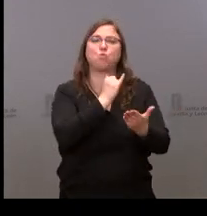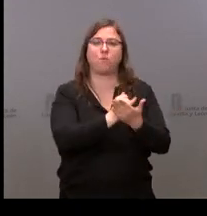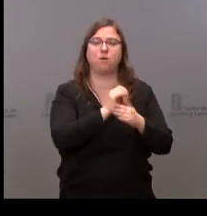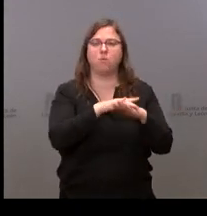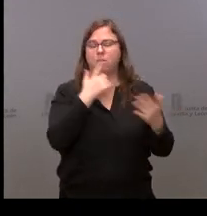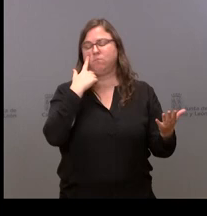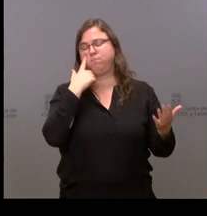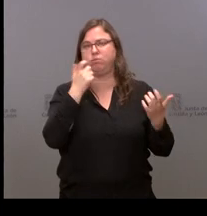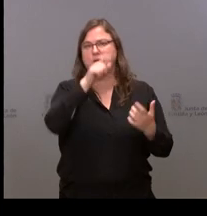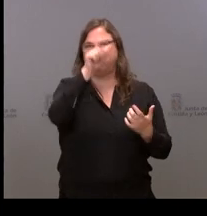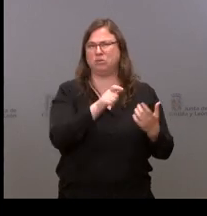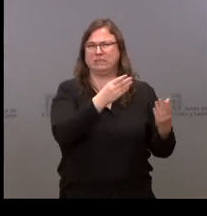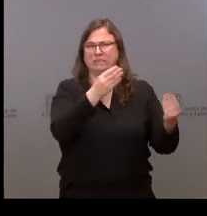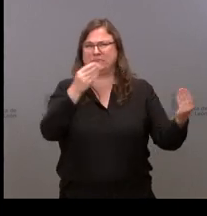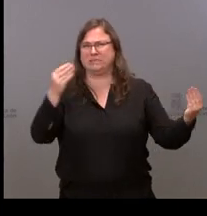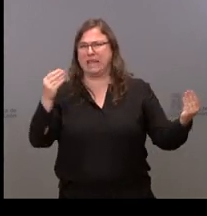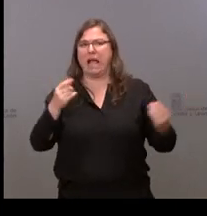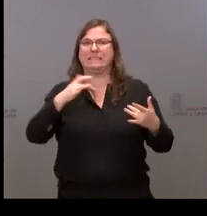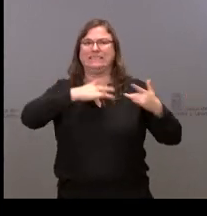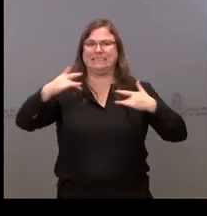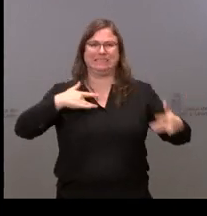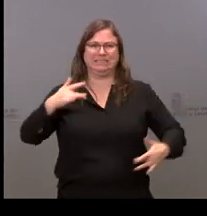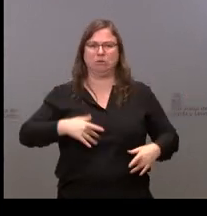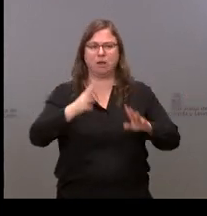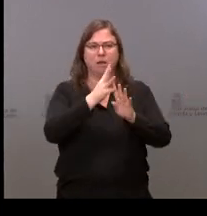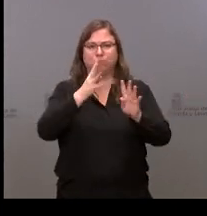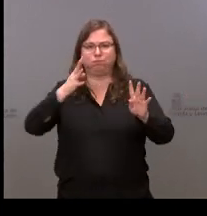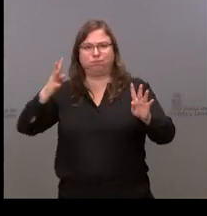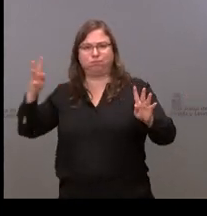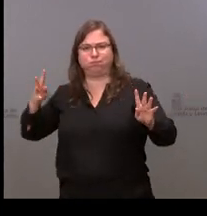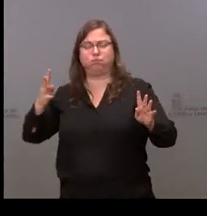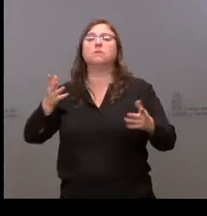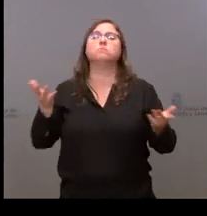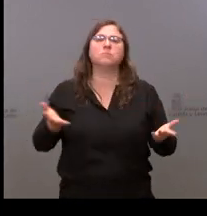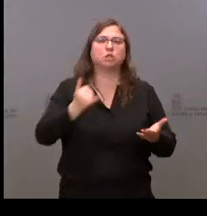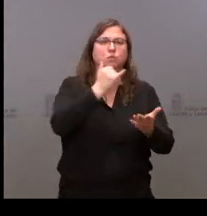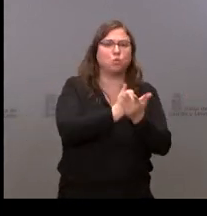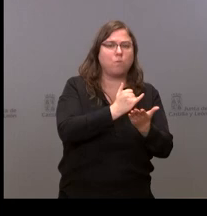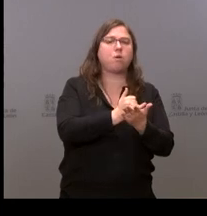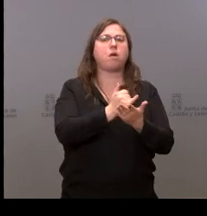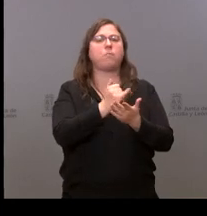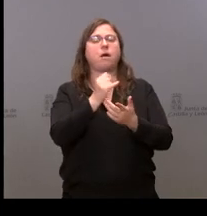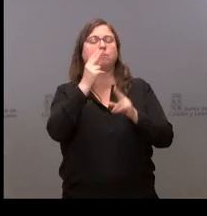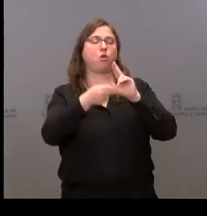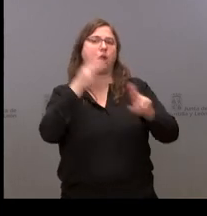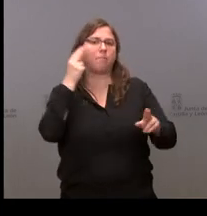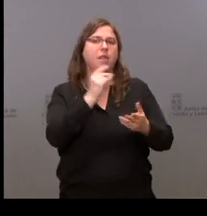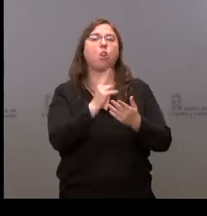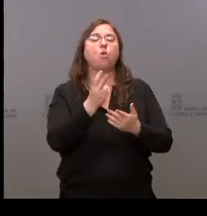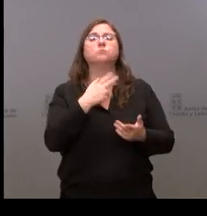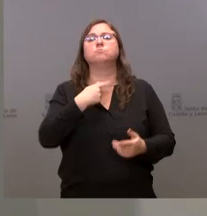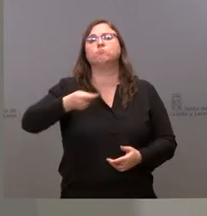teniendo síntomas y, por lo tanto, están pasando por test o por pruebas de detección del coronavirus. Gracias.